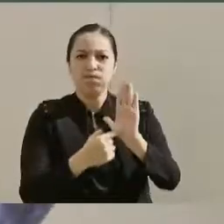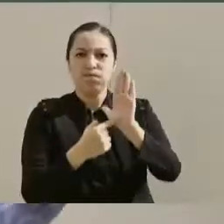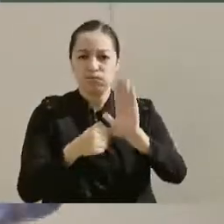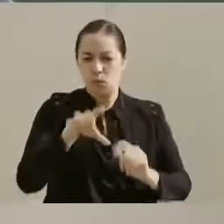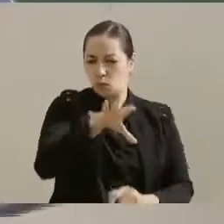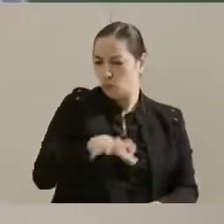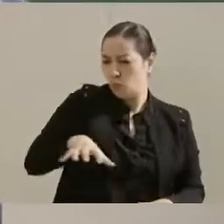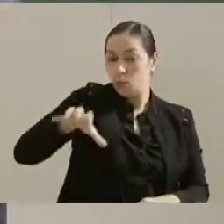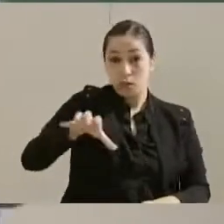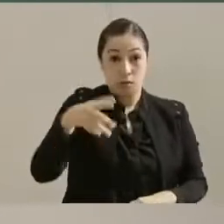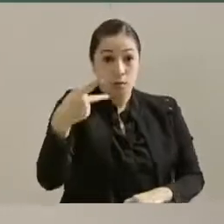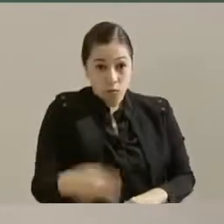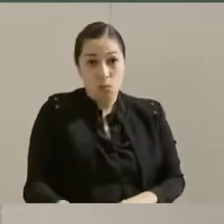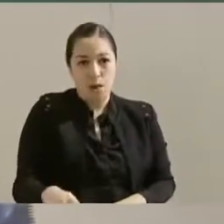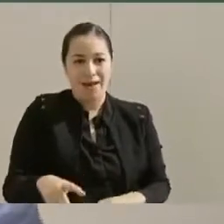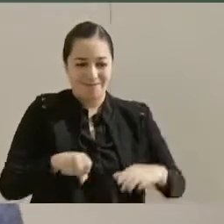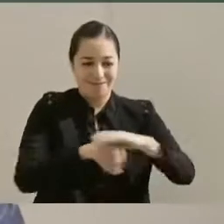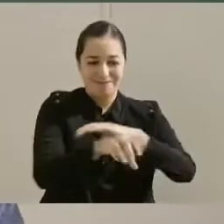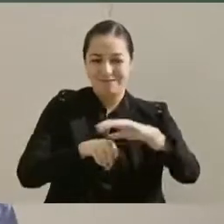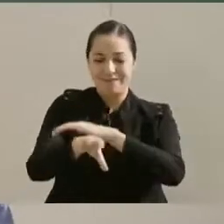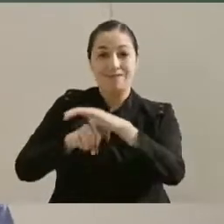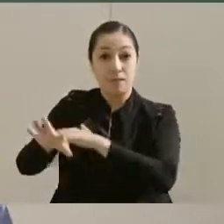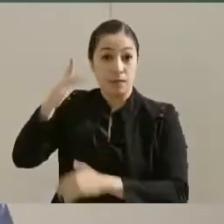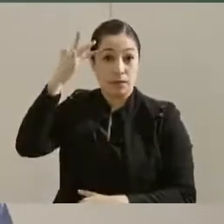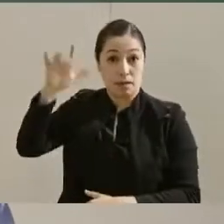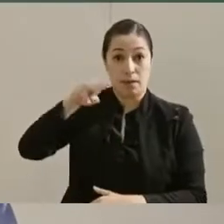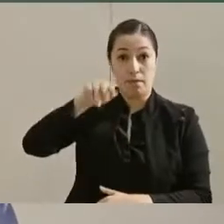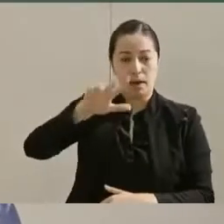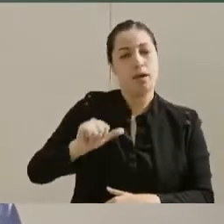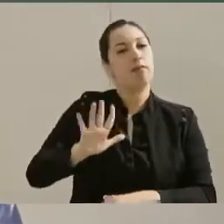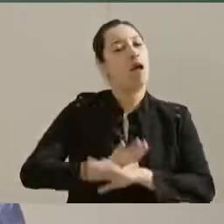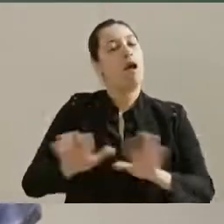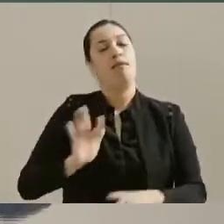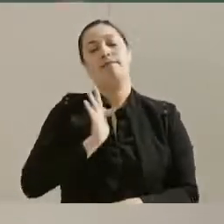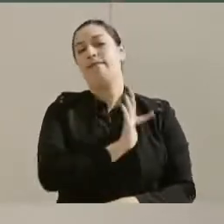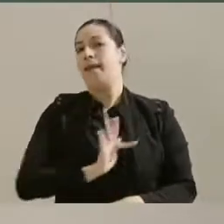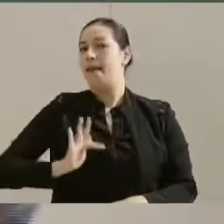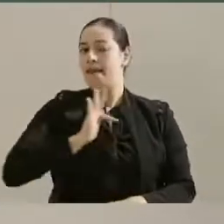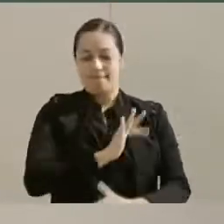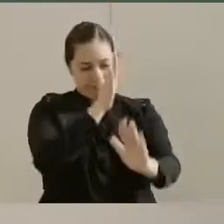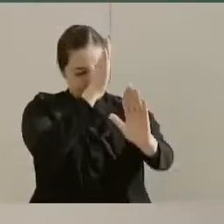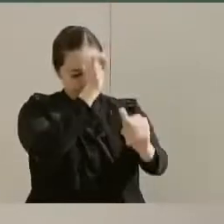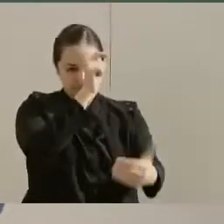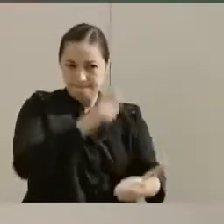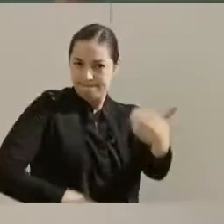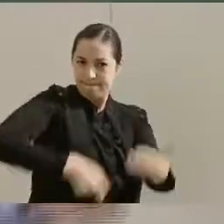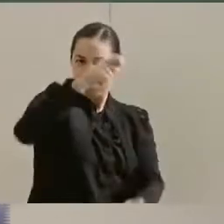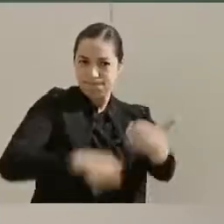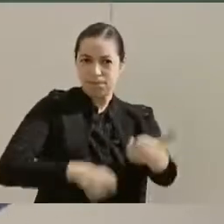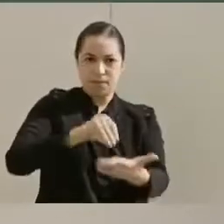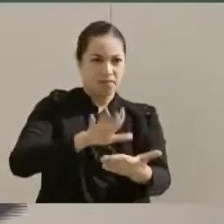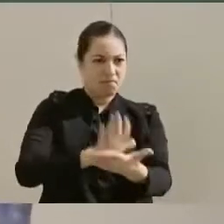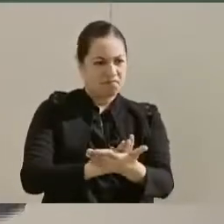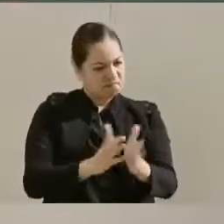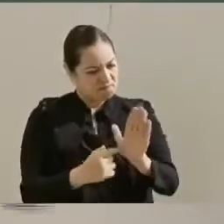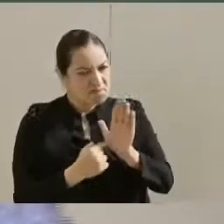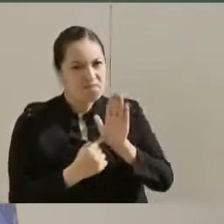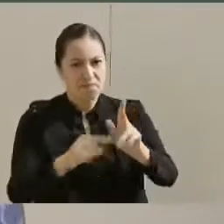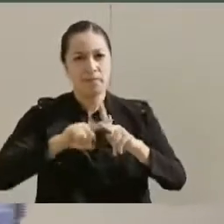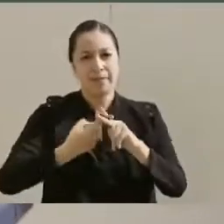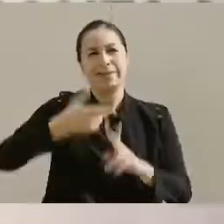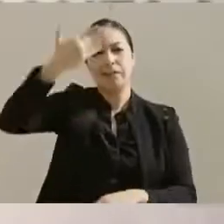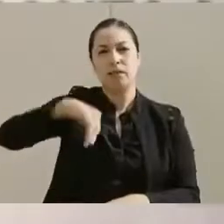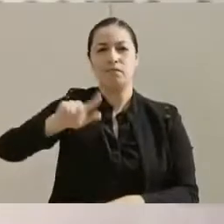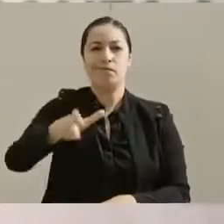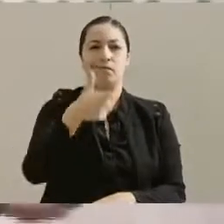María, que se haya logrado este feliz acuerdo para poder reactivar esta obra. Sabemos que la lana está muy